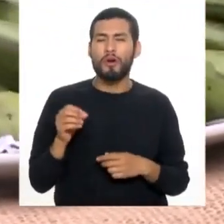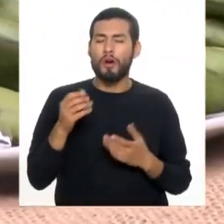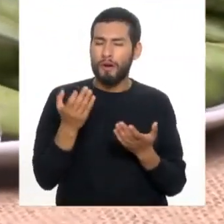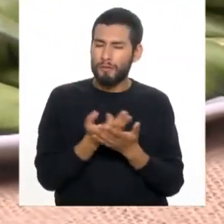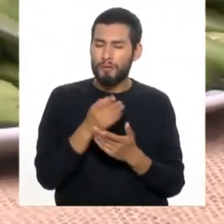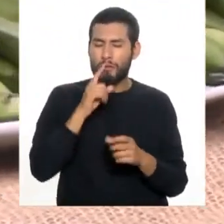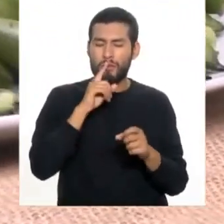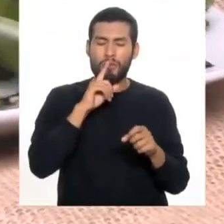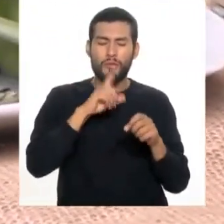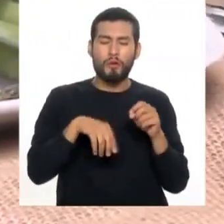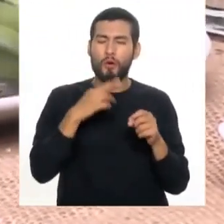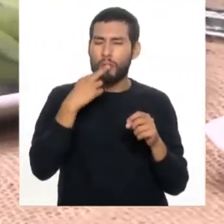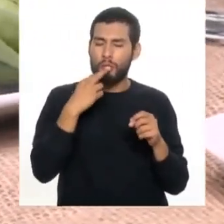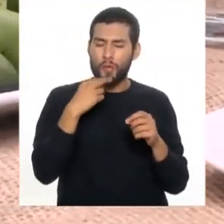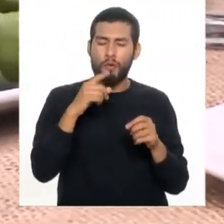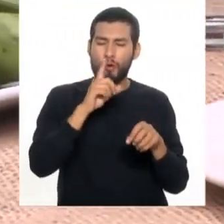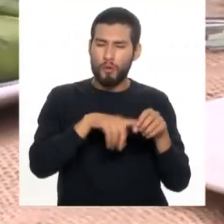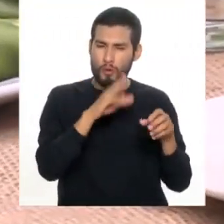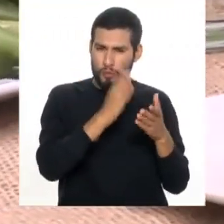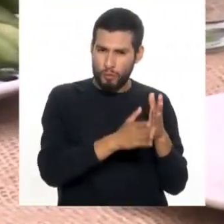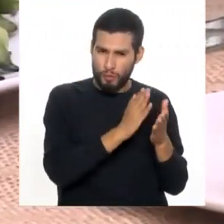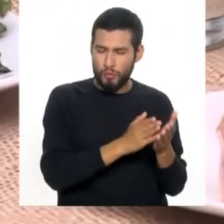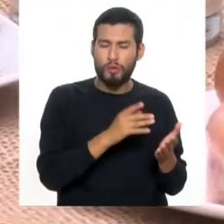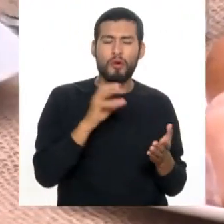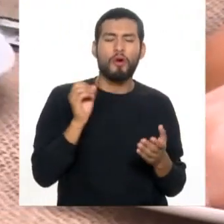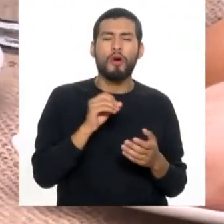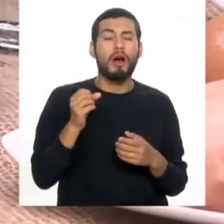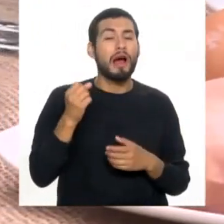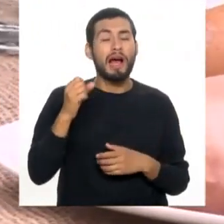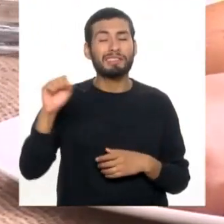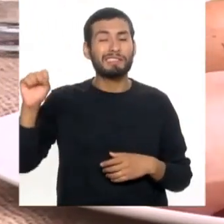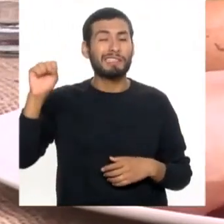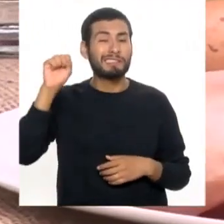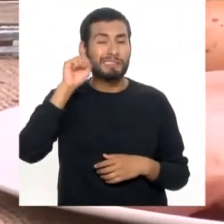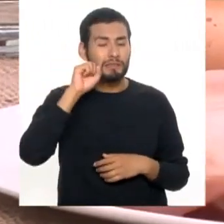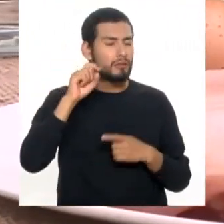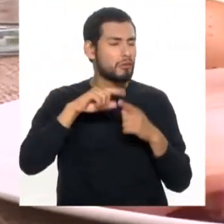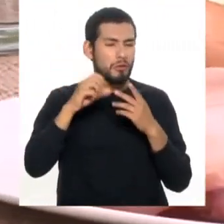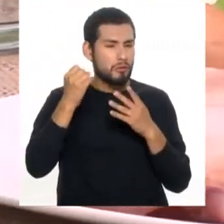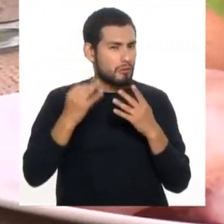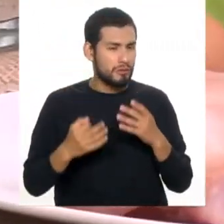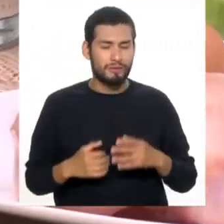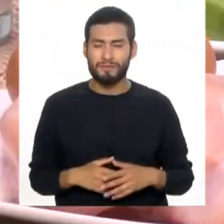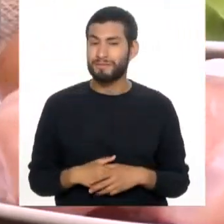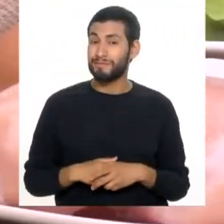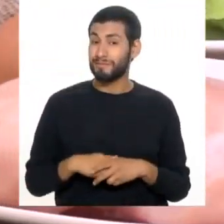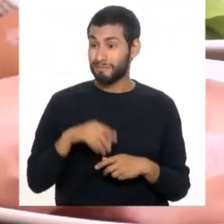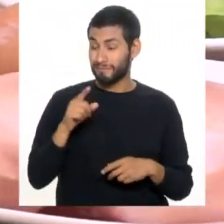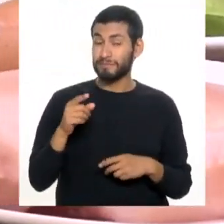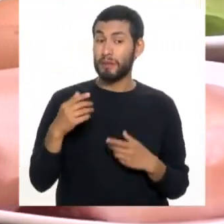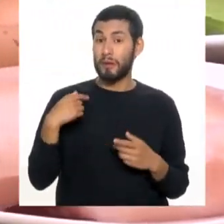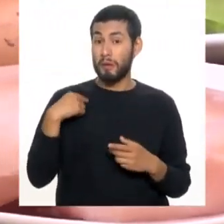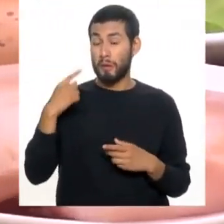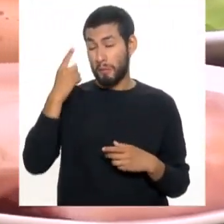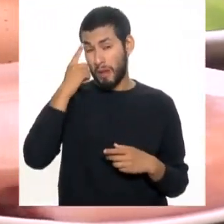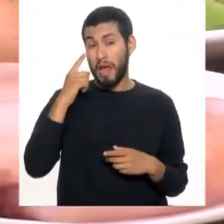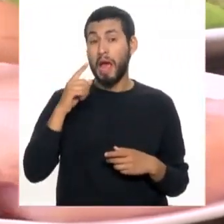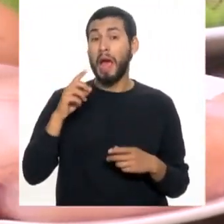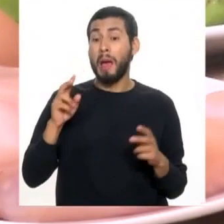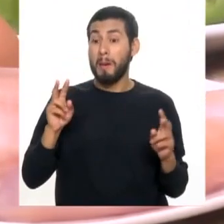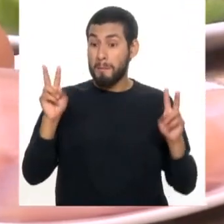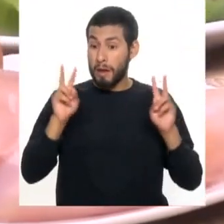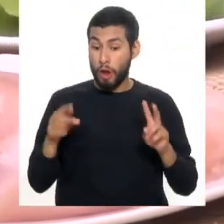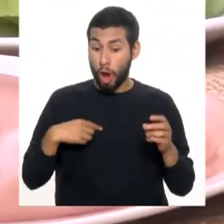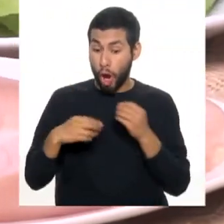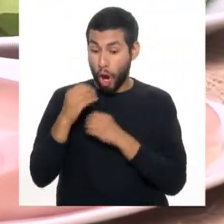tomate, zanahoria, en fin. Entonces, puedes comer dos porciones de esta durante el día. Tampoco es que porque sean vegetales vamos a abusar de la cantidad. No,